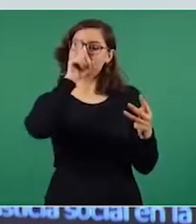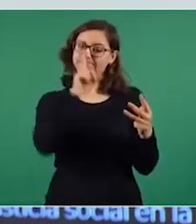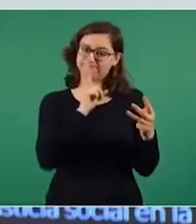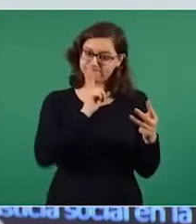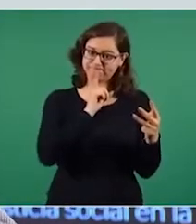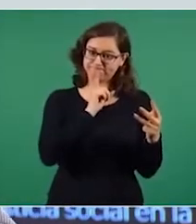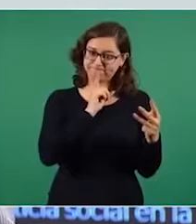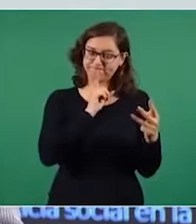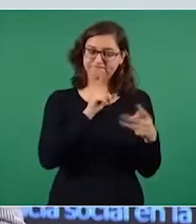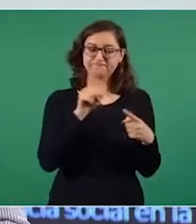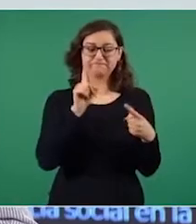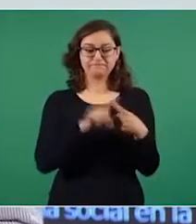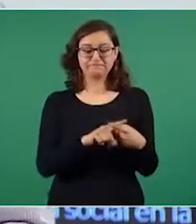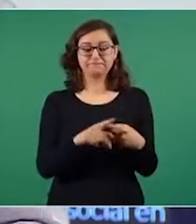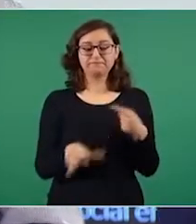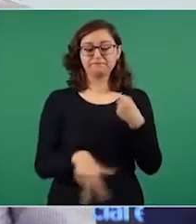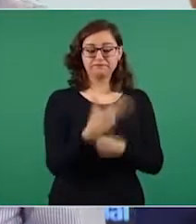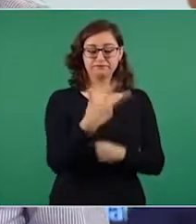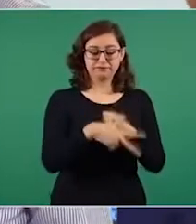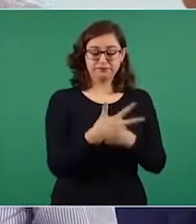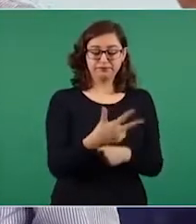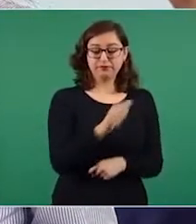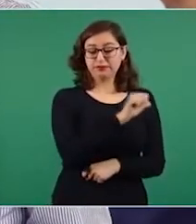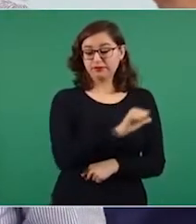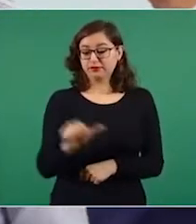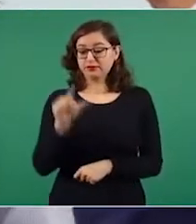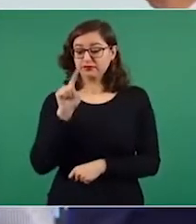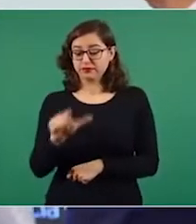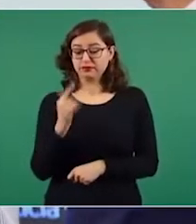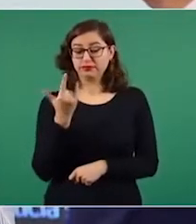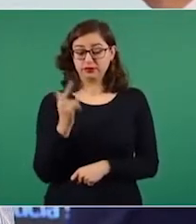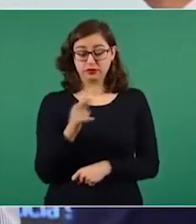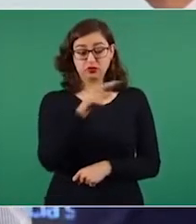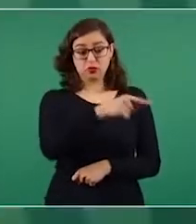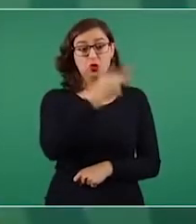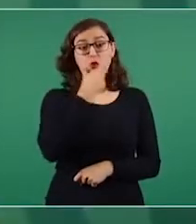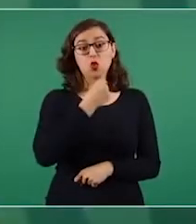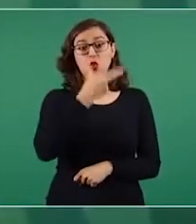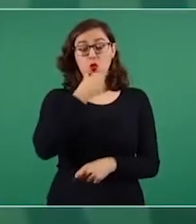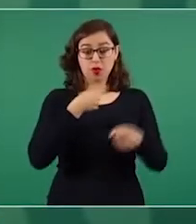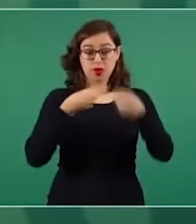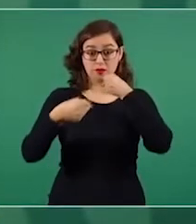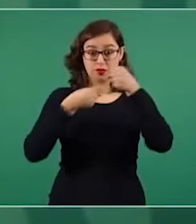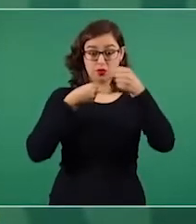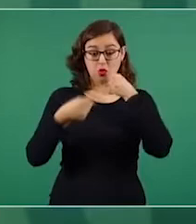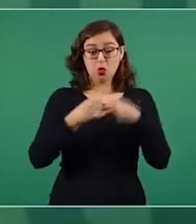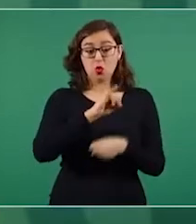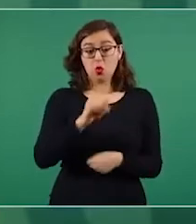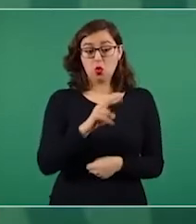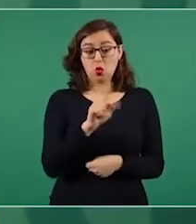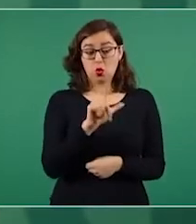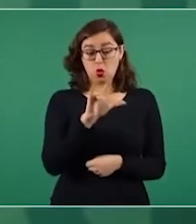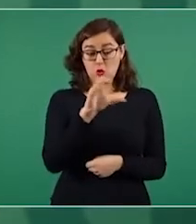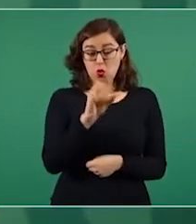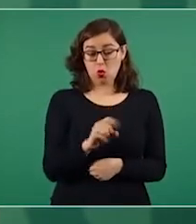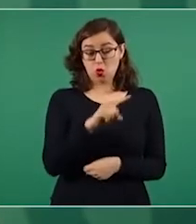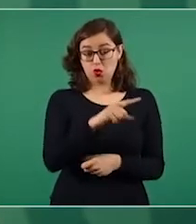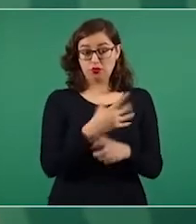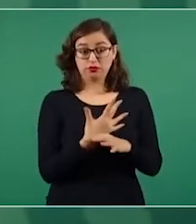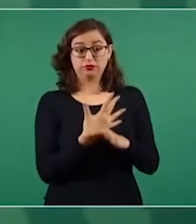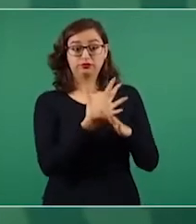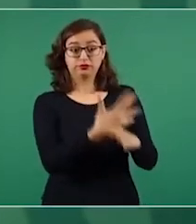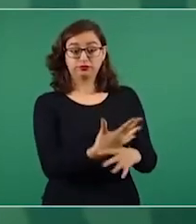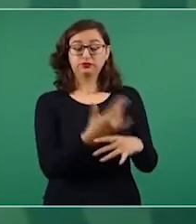Entre los días 13 y 17 de julio, el periodista Julio Hernández López, astillero, a través de sus redes